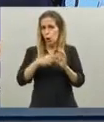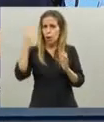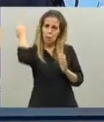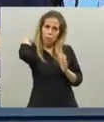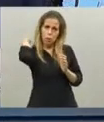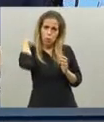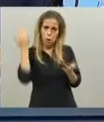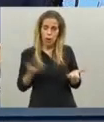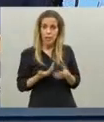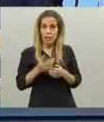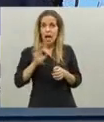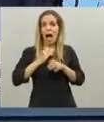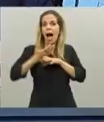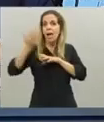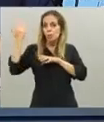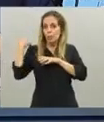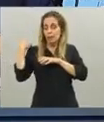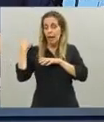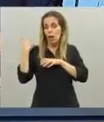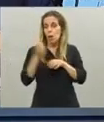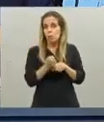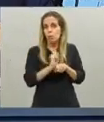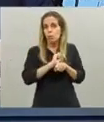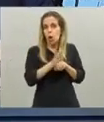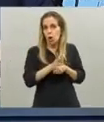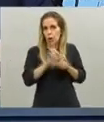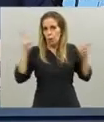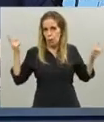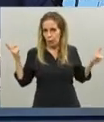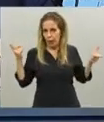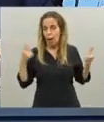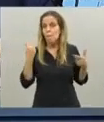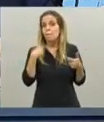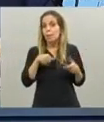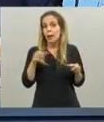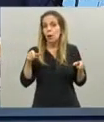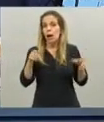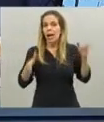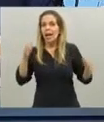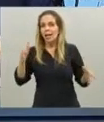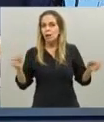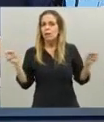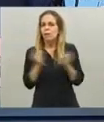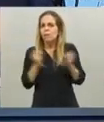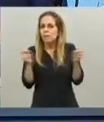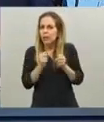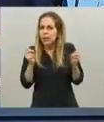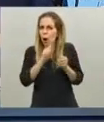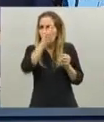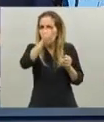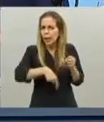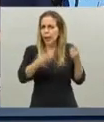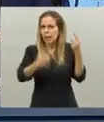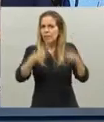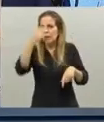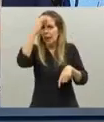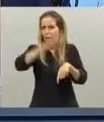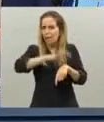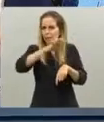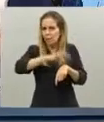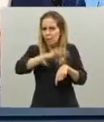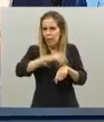aparece la neumonía la influenza la bronquiolitis todavía no llegó el invierno